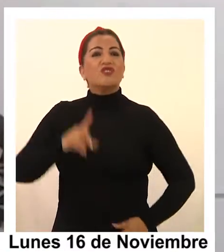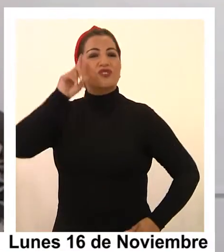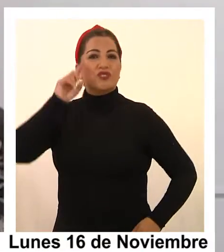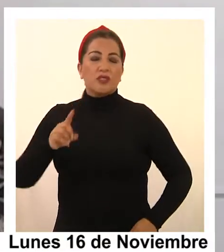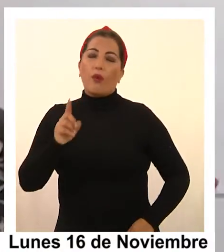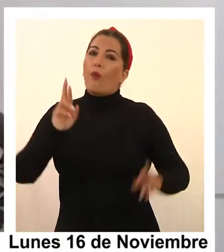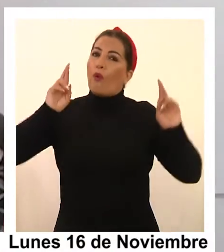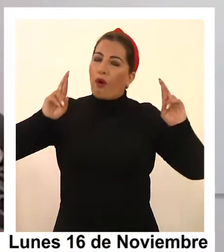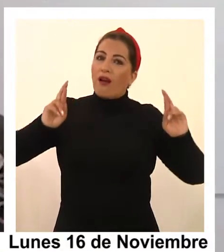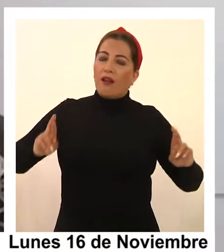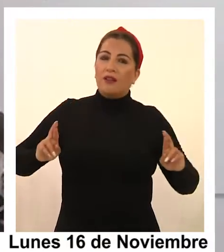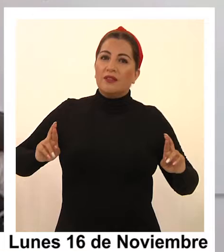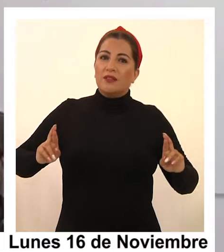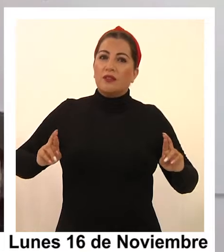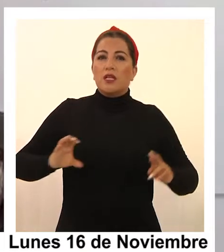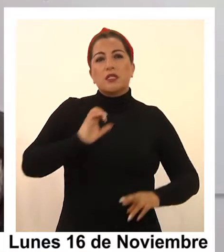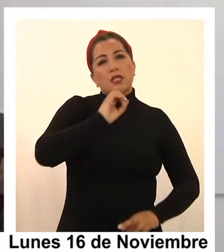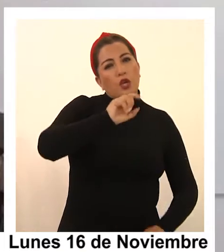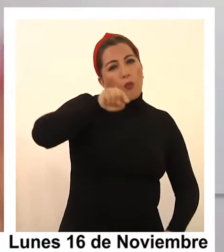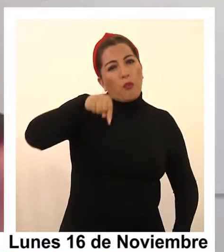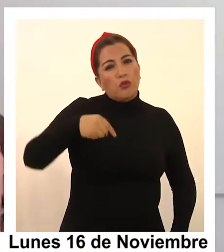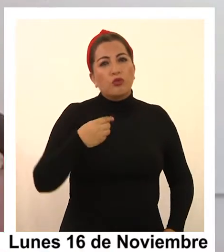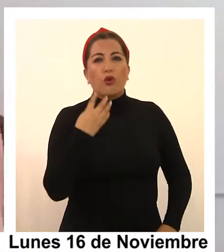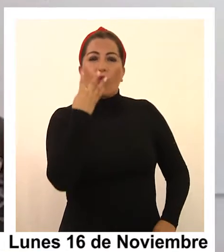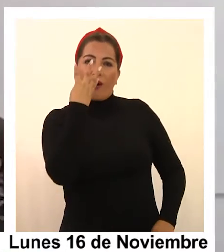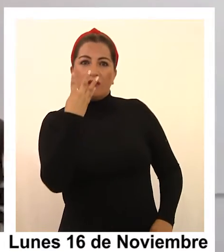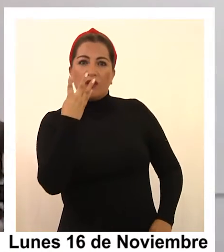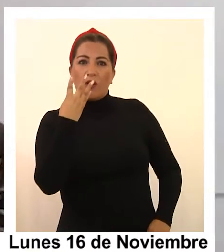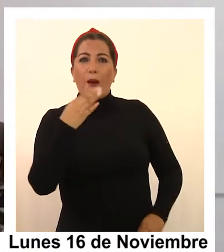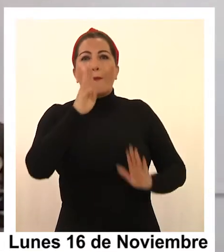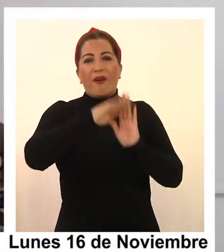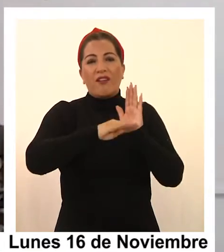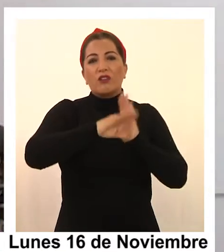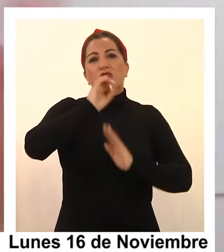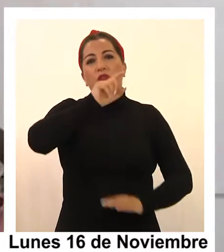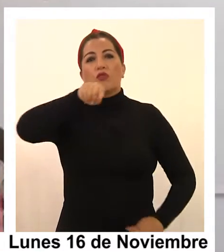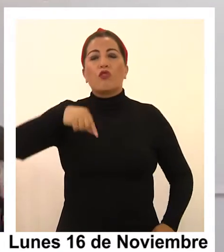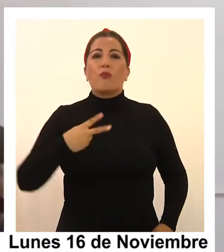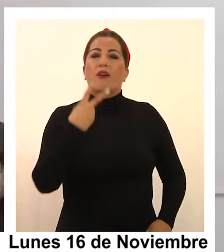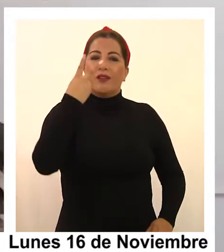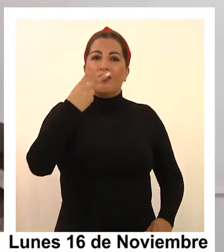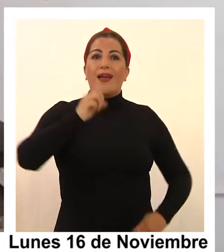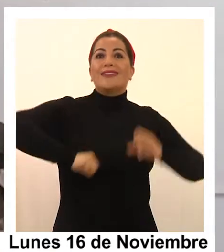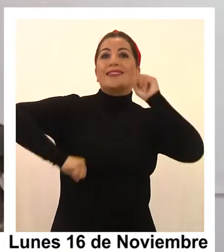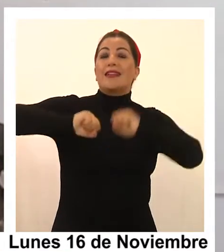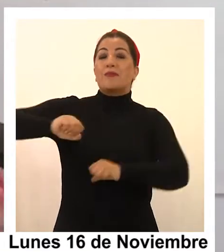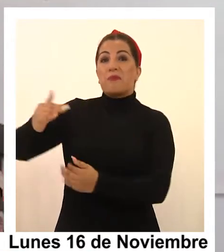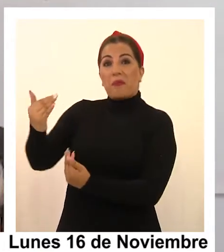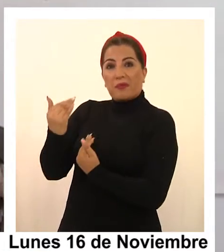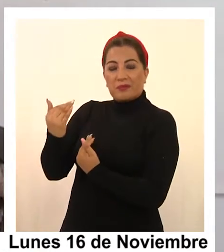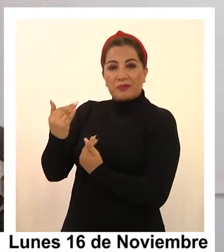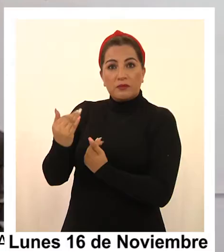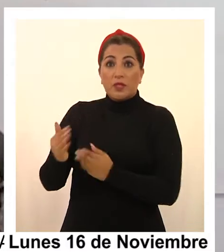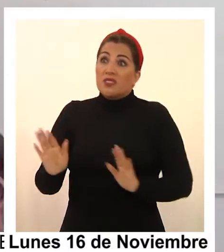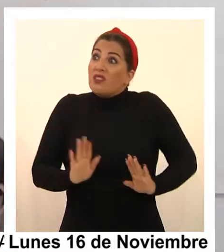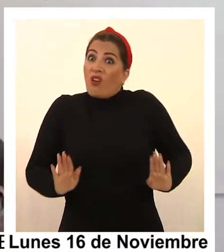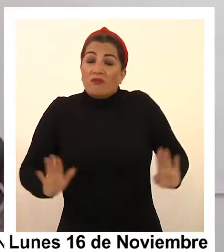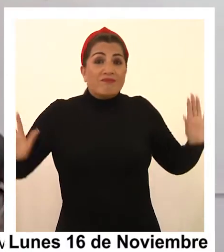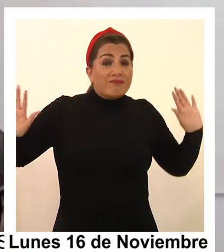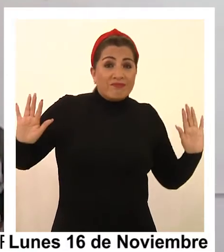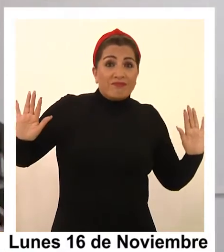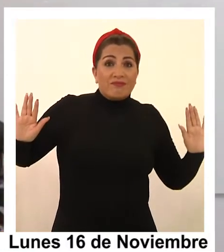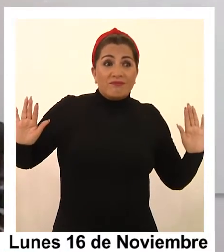no descarto la posibilidad, pero esperemos que del 0,4 se baje al 0,2 en porcentaje, ¿no es cierto?, de las firmas